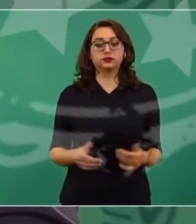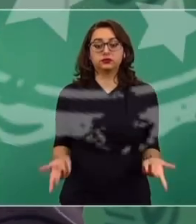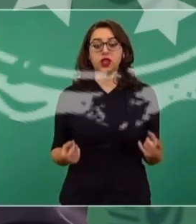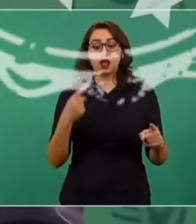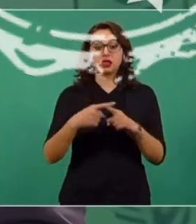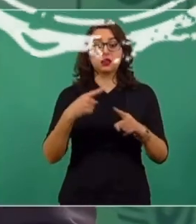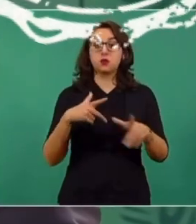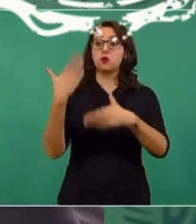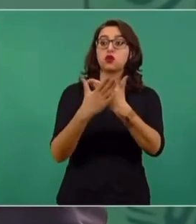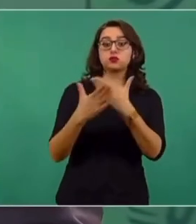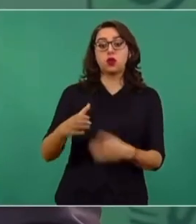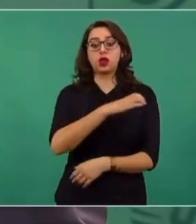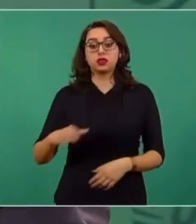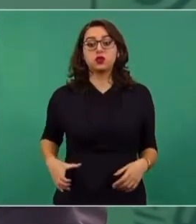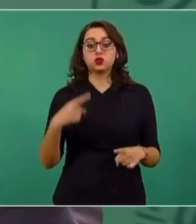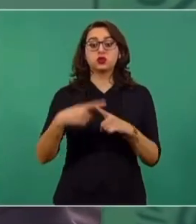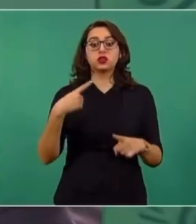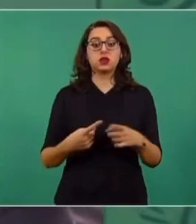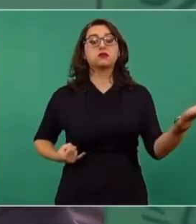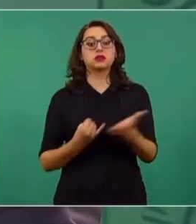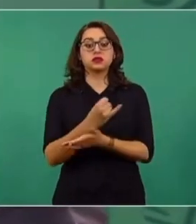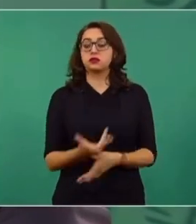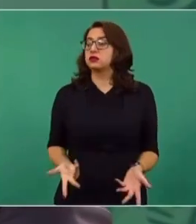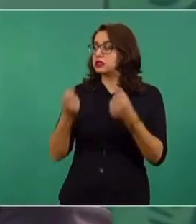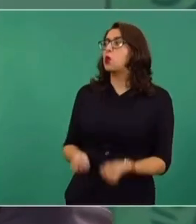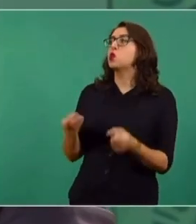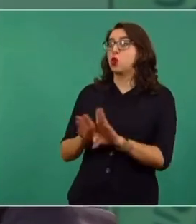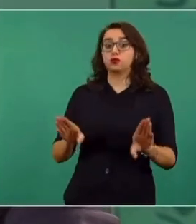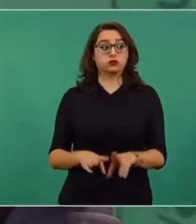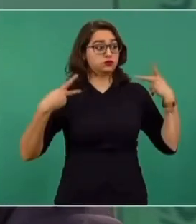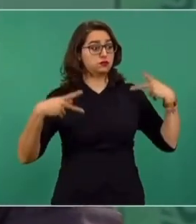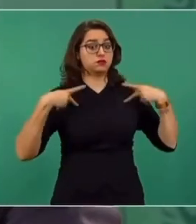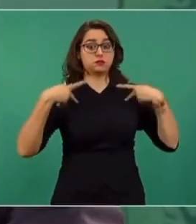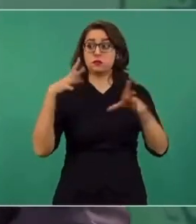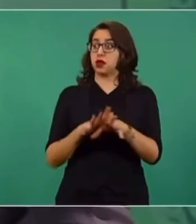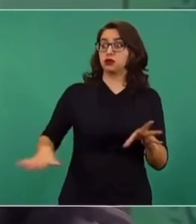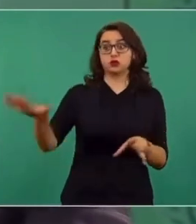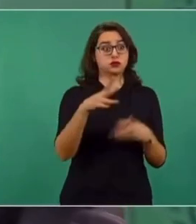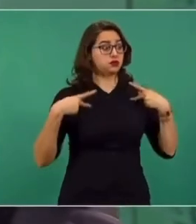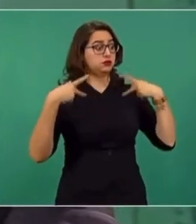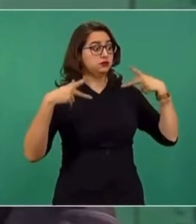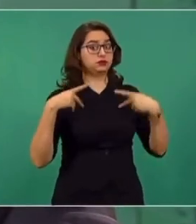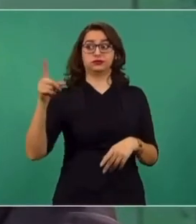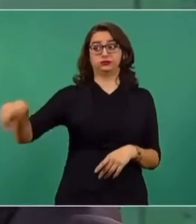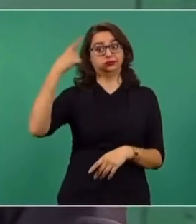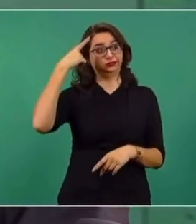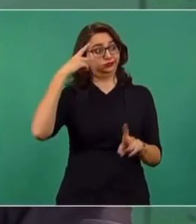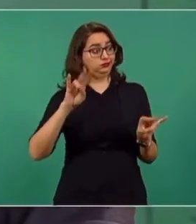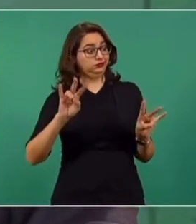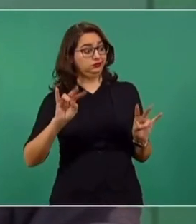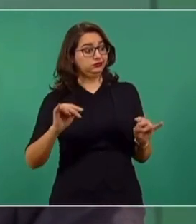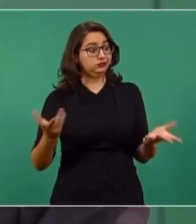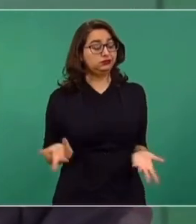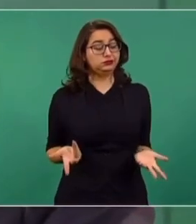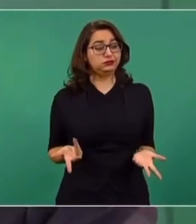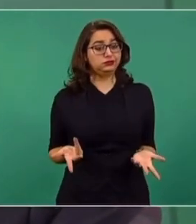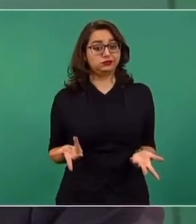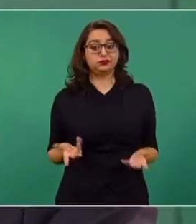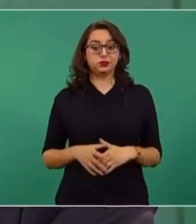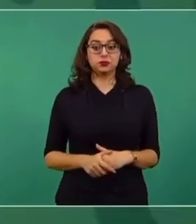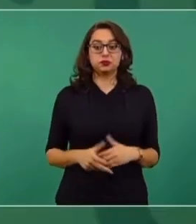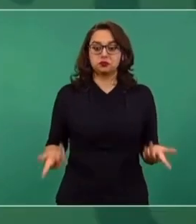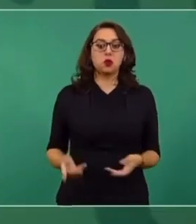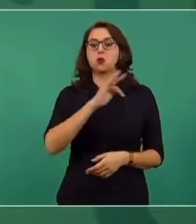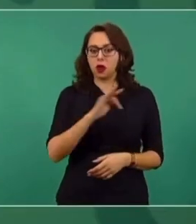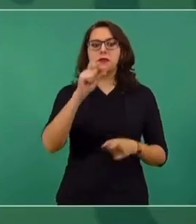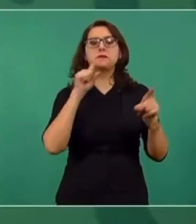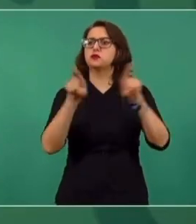¿Quién lo va a decidir en su momento? ¿Pero quién lo va garantizar, señor presidente? El ciudadano. No, la gente está muy despierta. Se